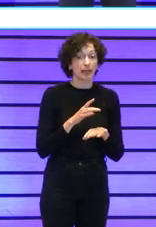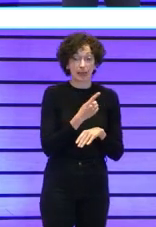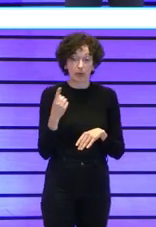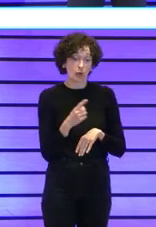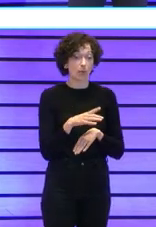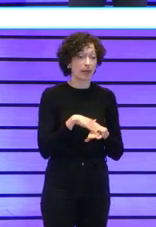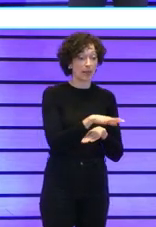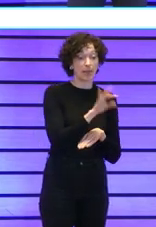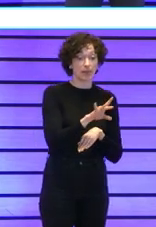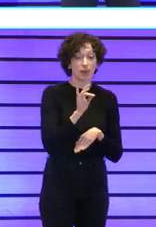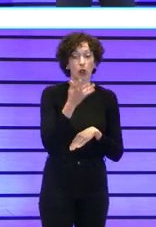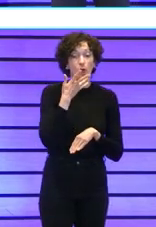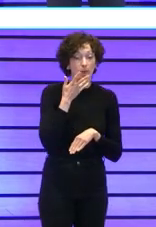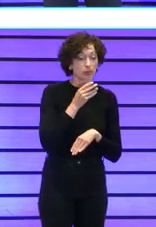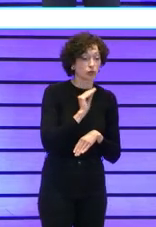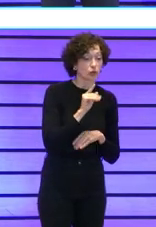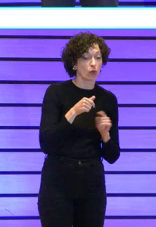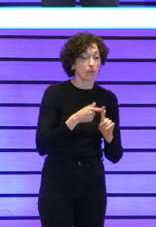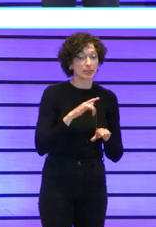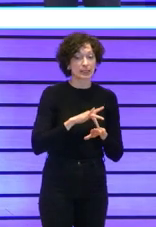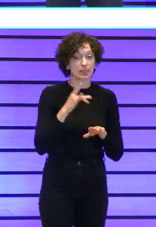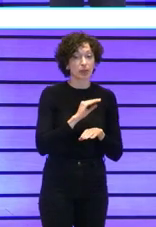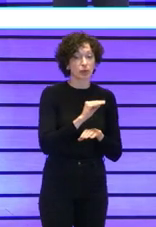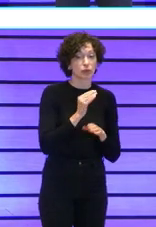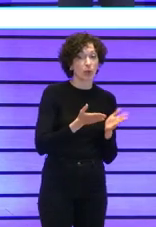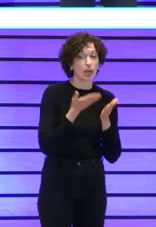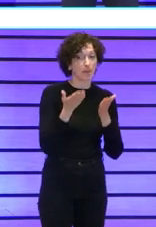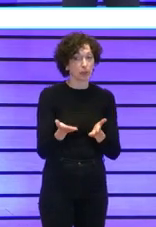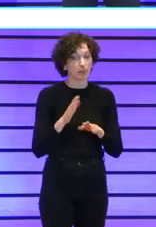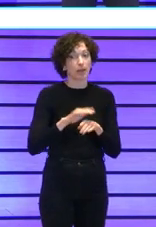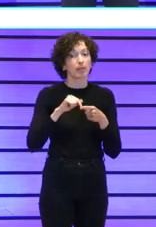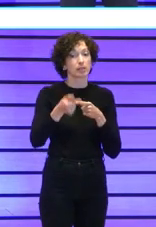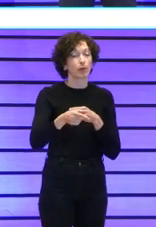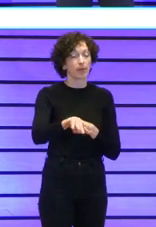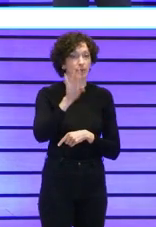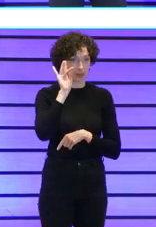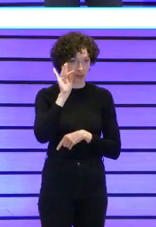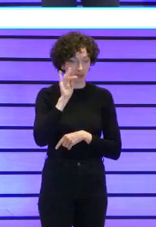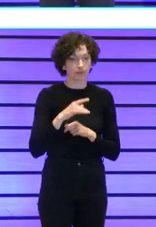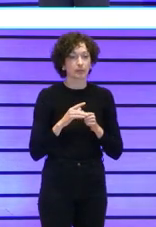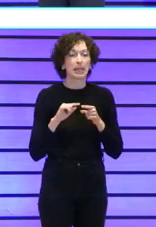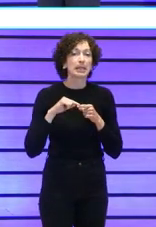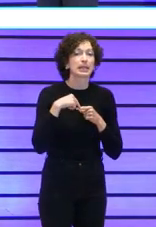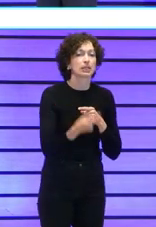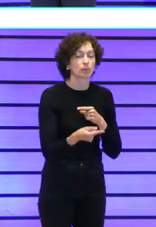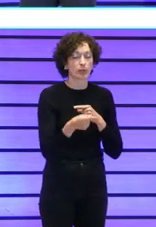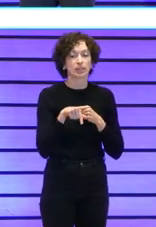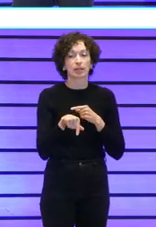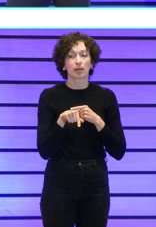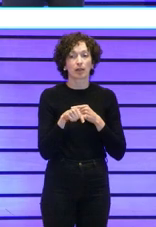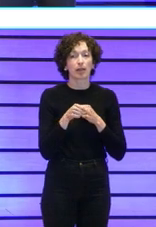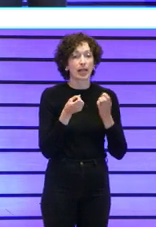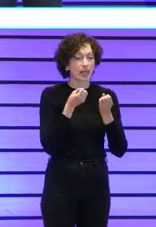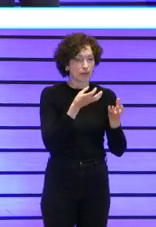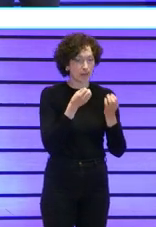aporta sus conocimientos y su sensibilidad ¿vale? bueno el siguiente paso fue proporcionar información